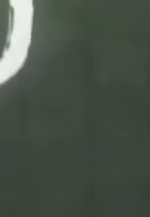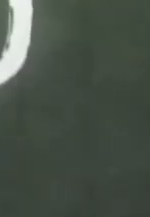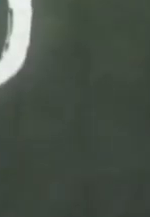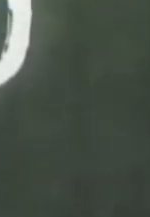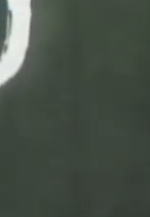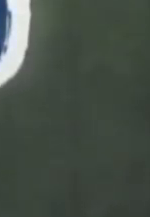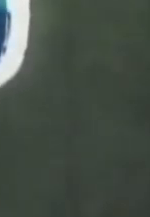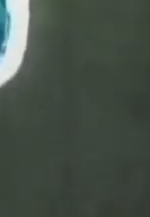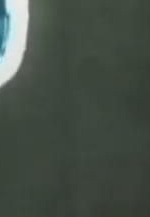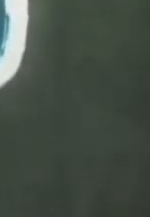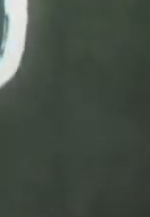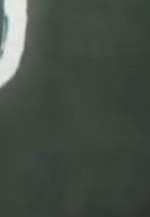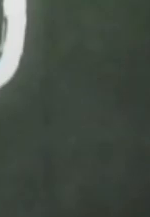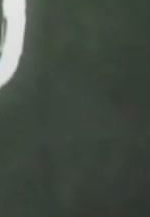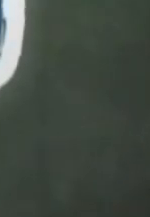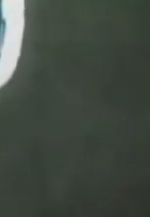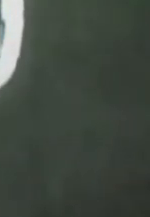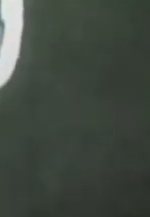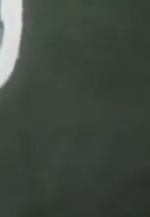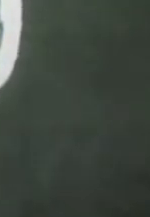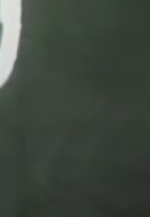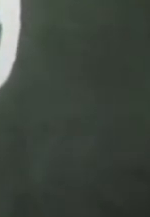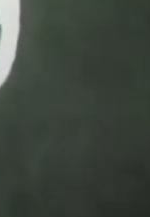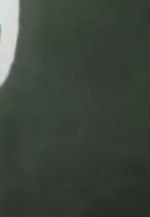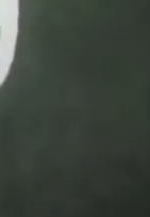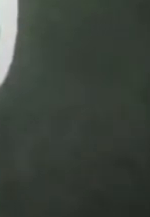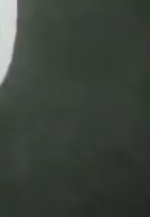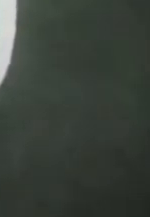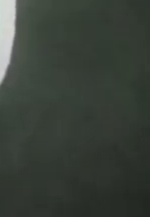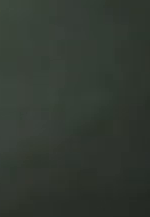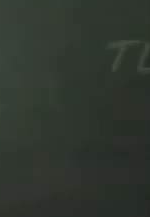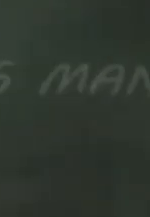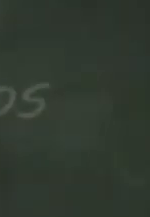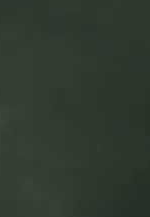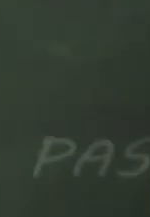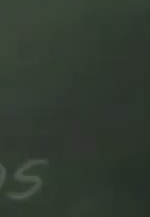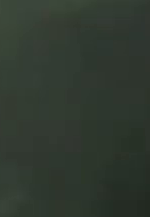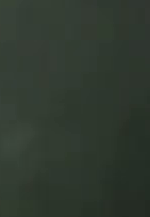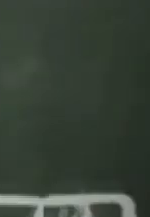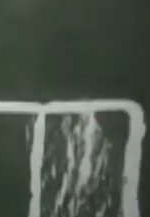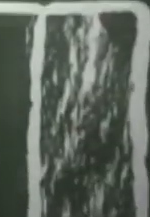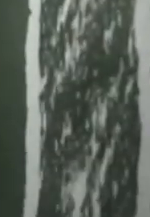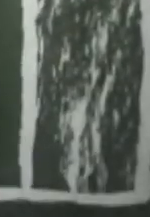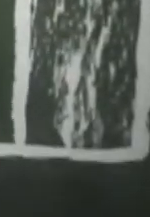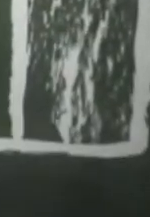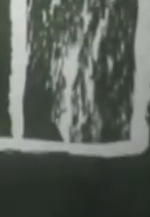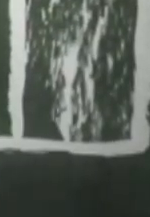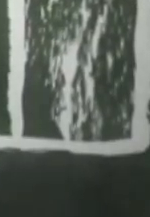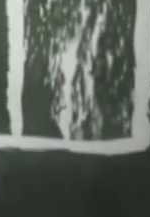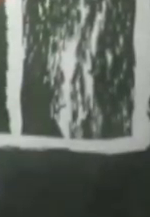La higiene está en tus manos. Mantenerlas limpias es proteger tu salud. Moje sus manos con agua.